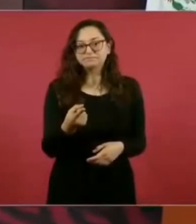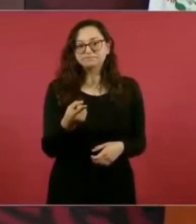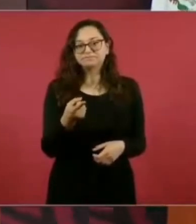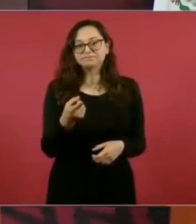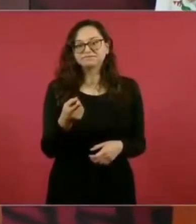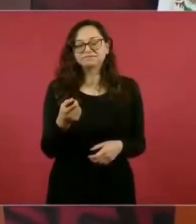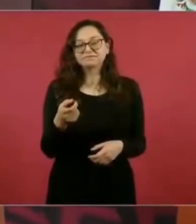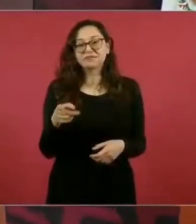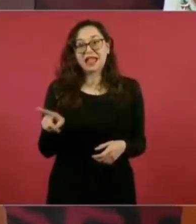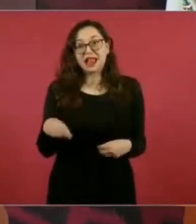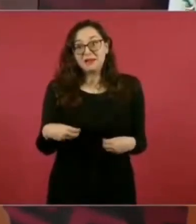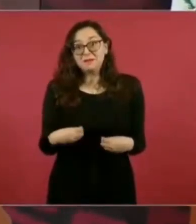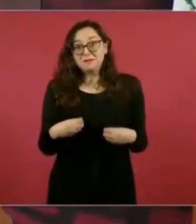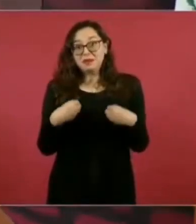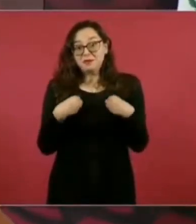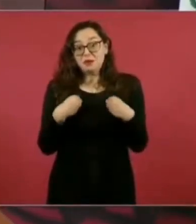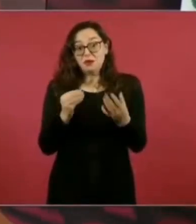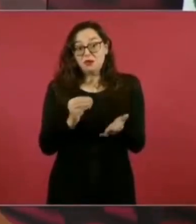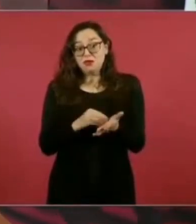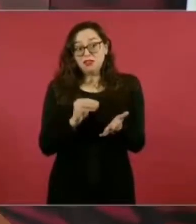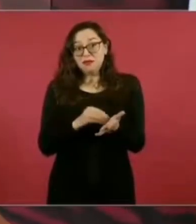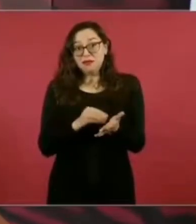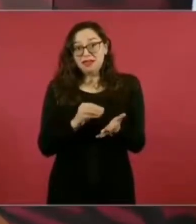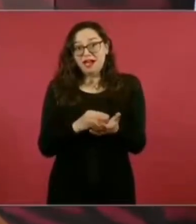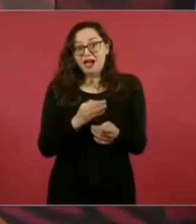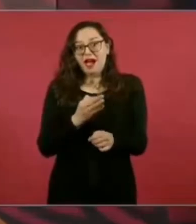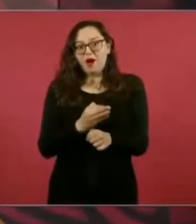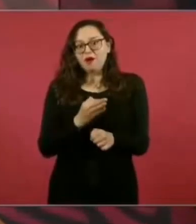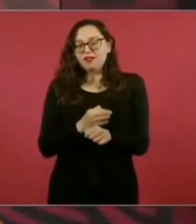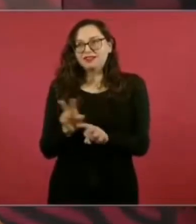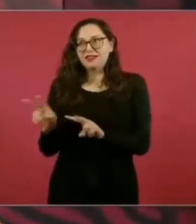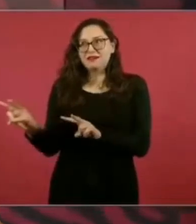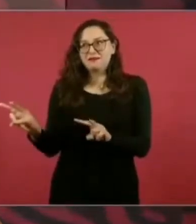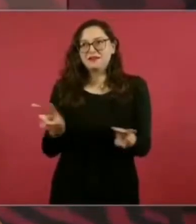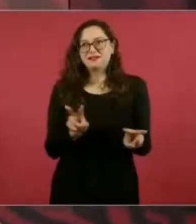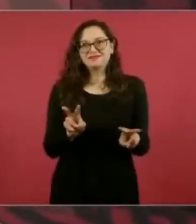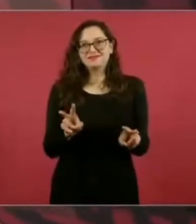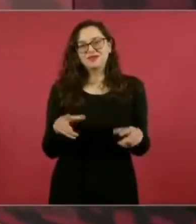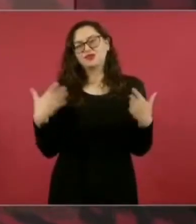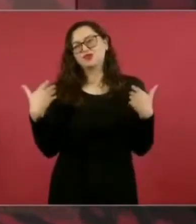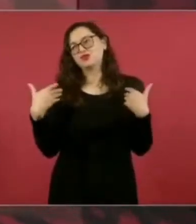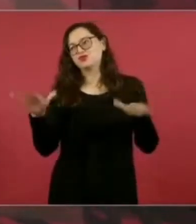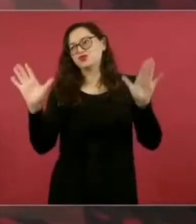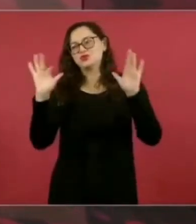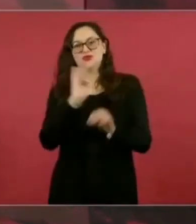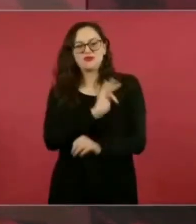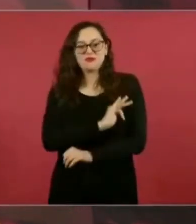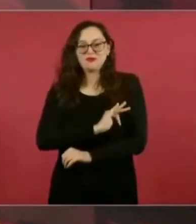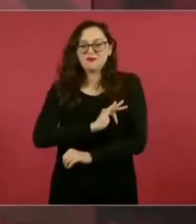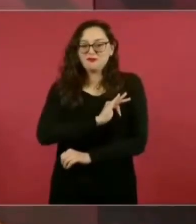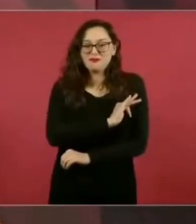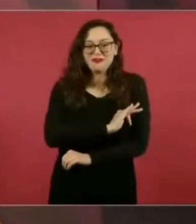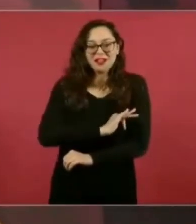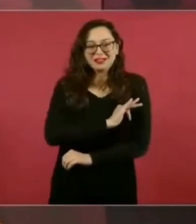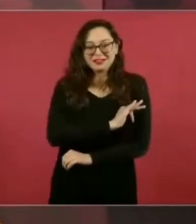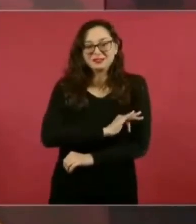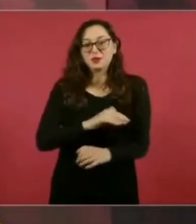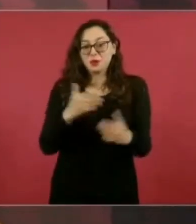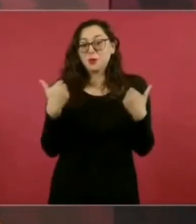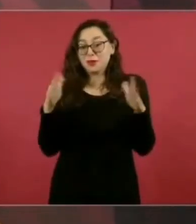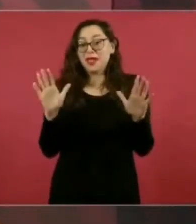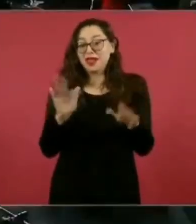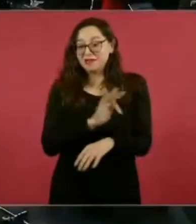con los cambios, con la transformación que se ha iniciado en México.